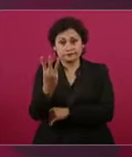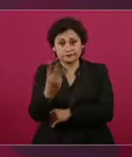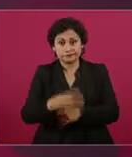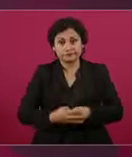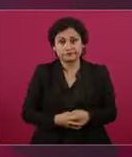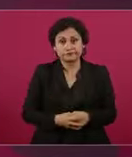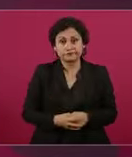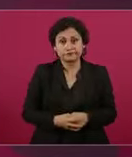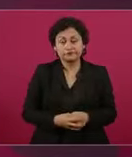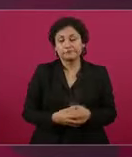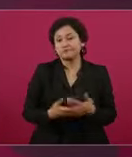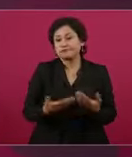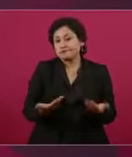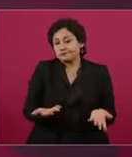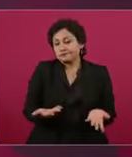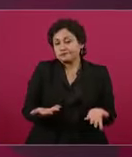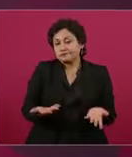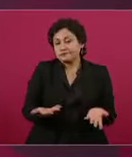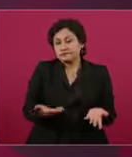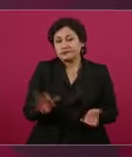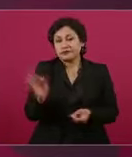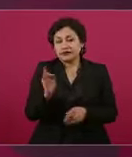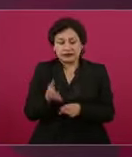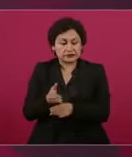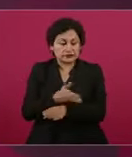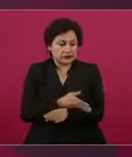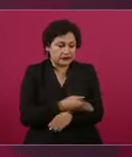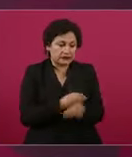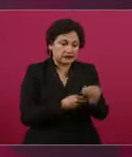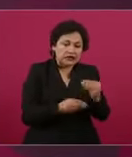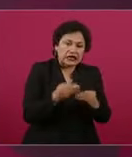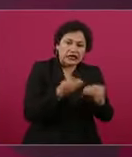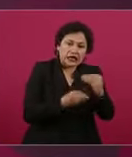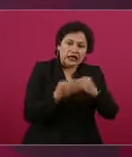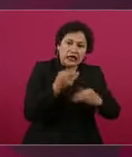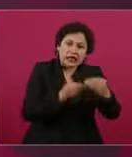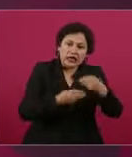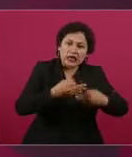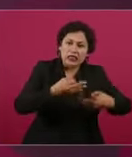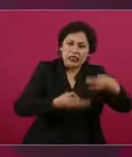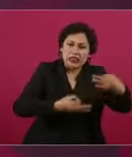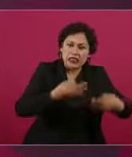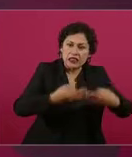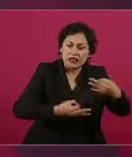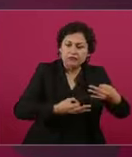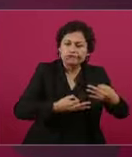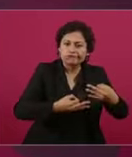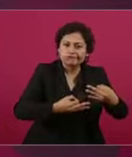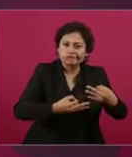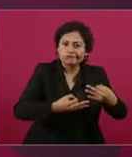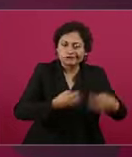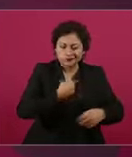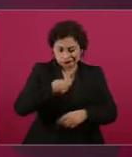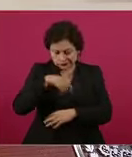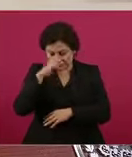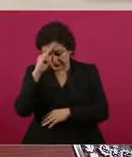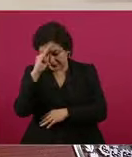Si no se arreglaba lo jurídico, pues íbamos a tener que